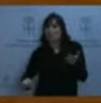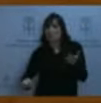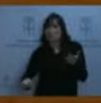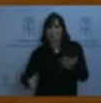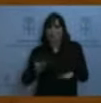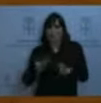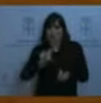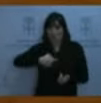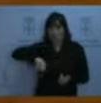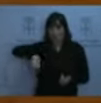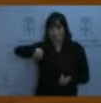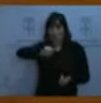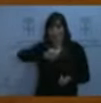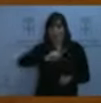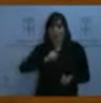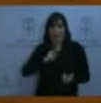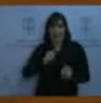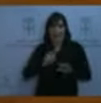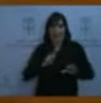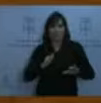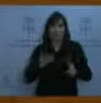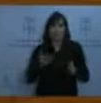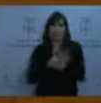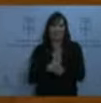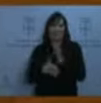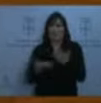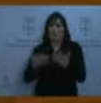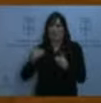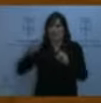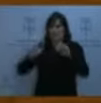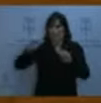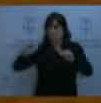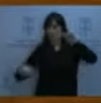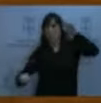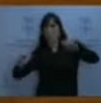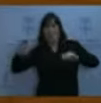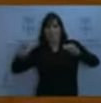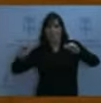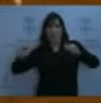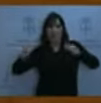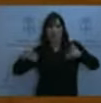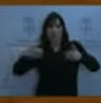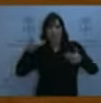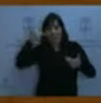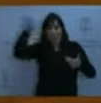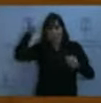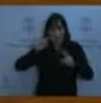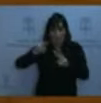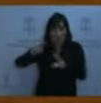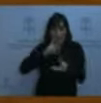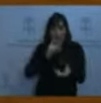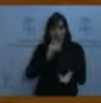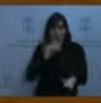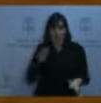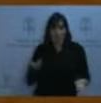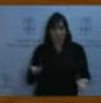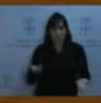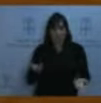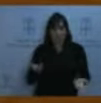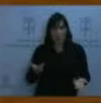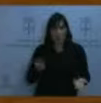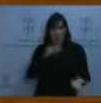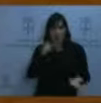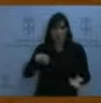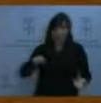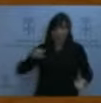desleal. Hay una asimetría. Si no que se lo preguntan a los riojanos, por ejemplo, extraordinariamente afectados por los impuestos que hay en Navarra.